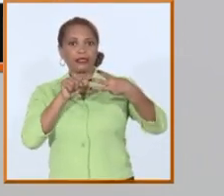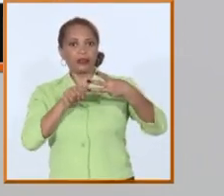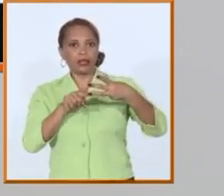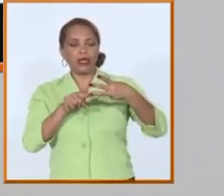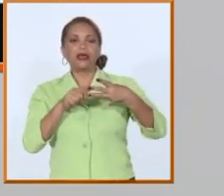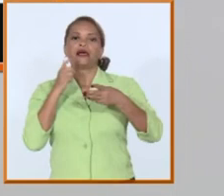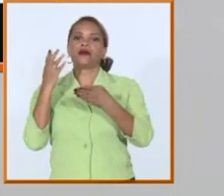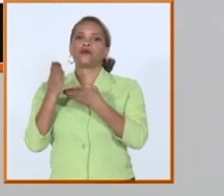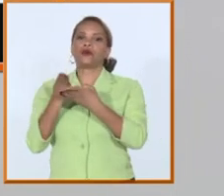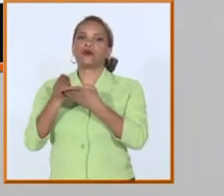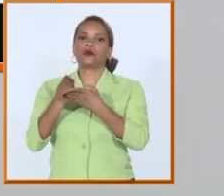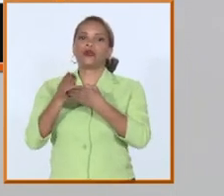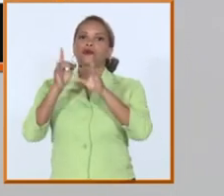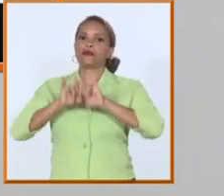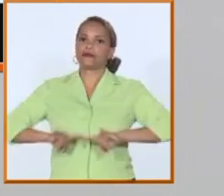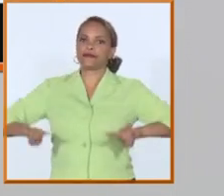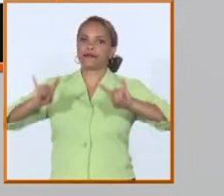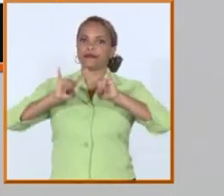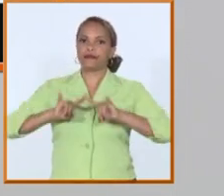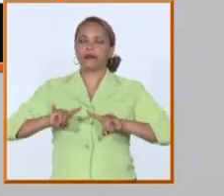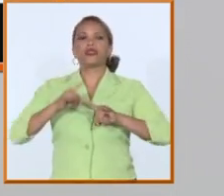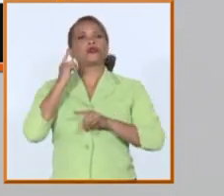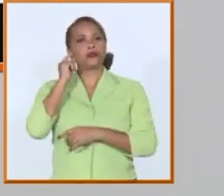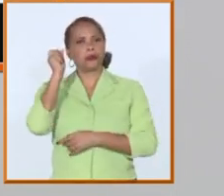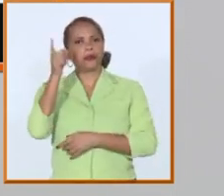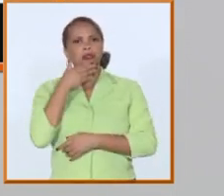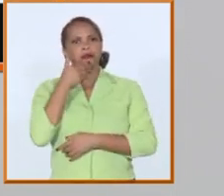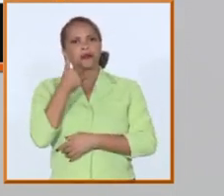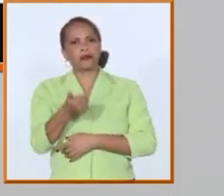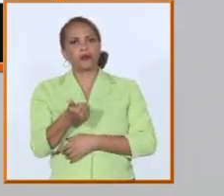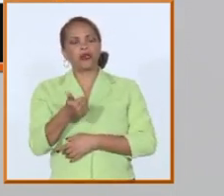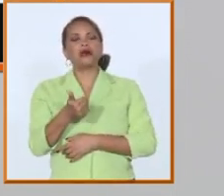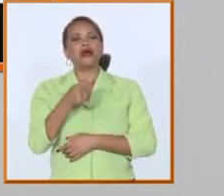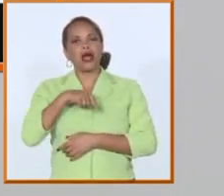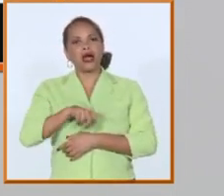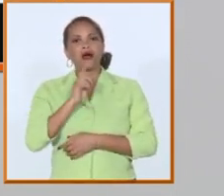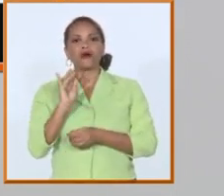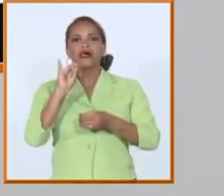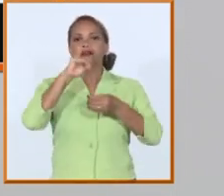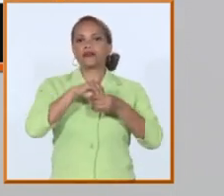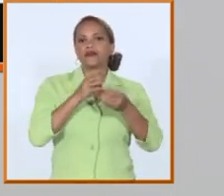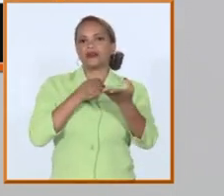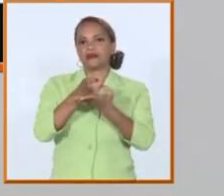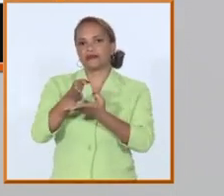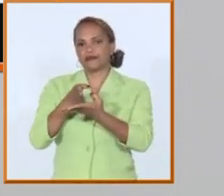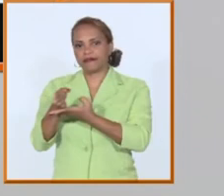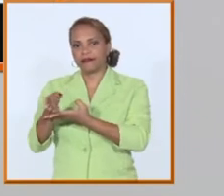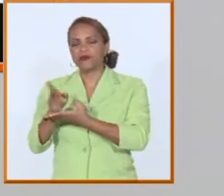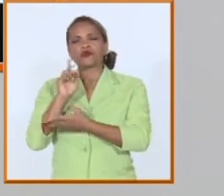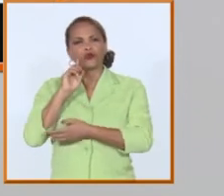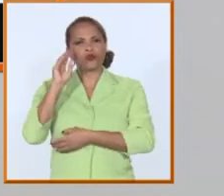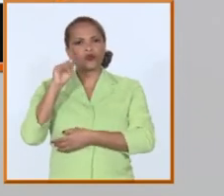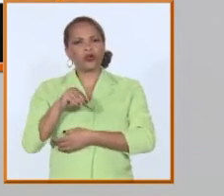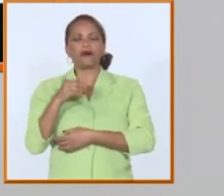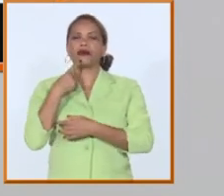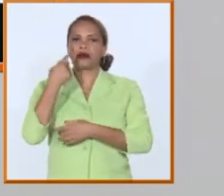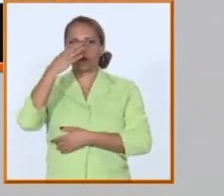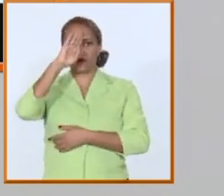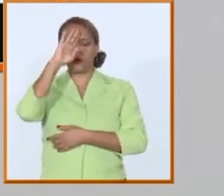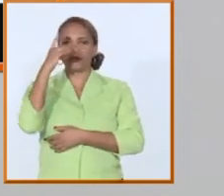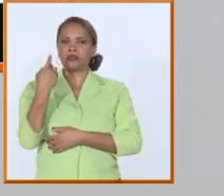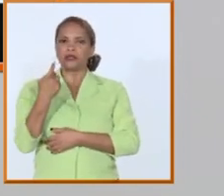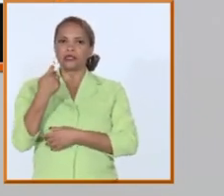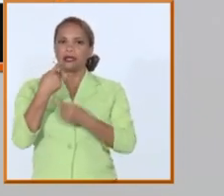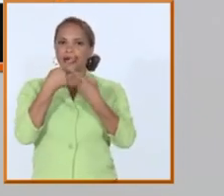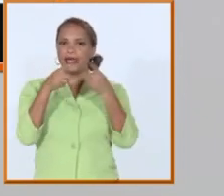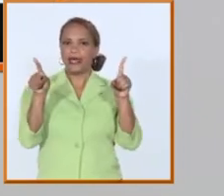universitario que va bien que es una experiencia que va bien y que multiplicaremos tú conoces muy bien la necesidad que extendió ya el resto del país